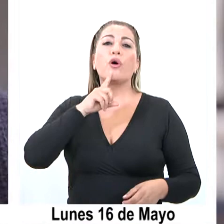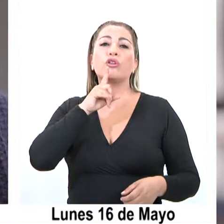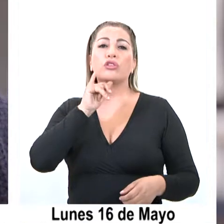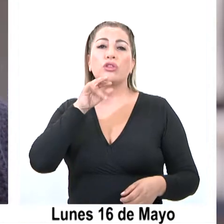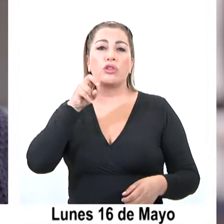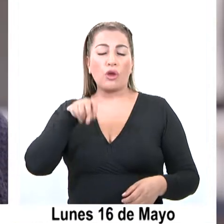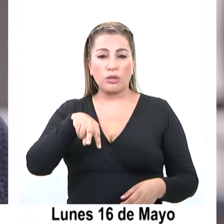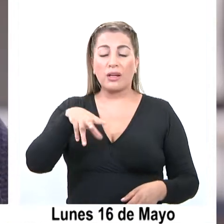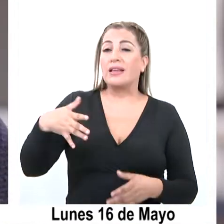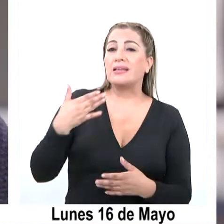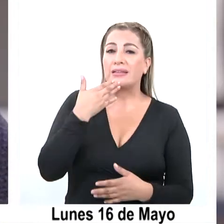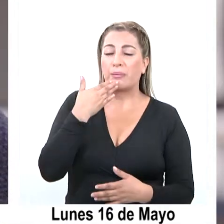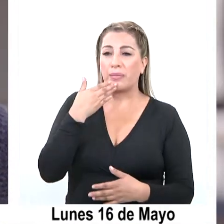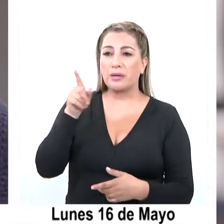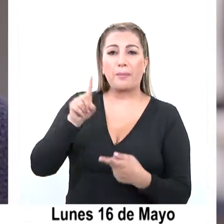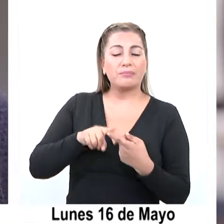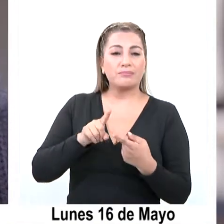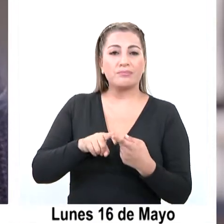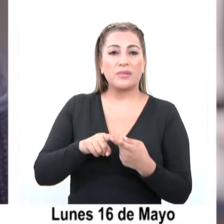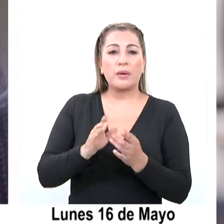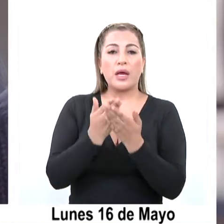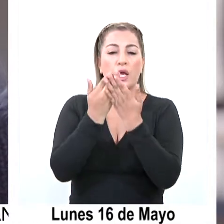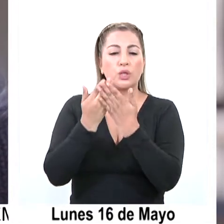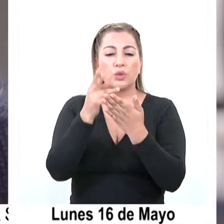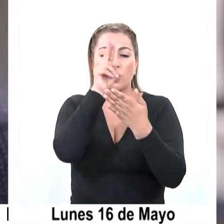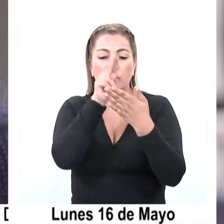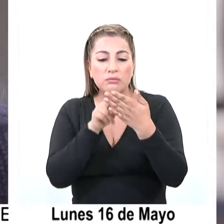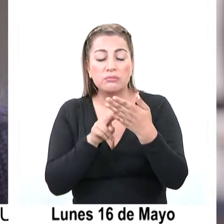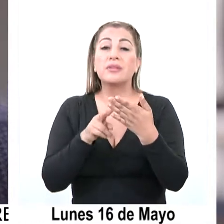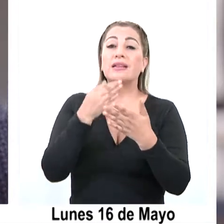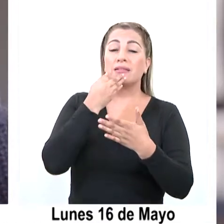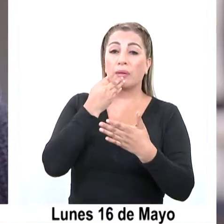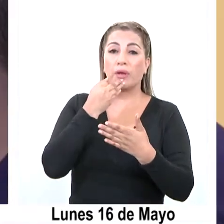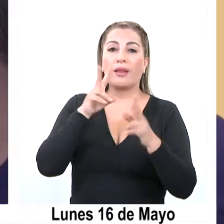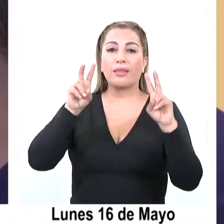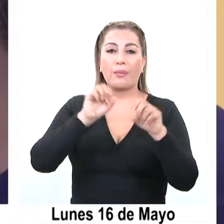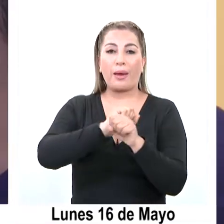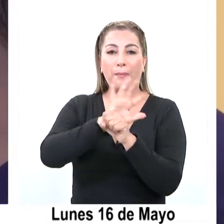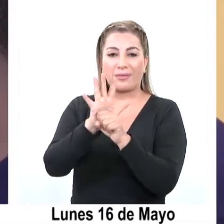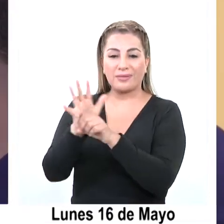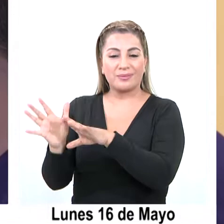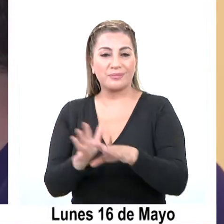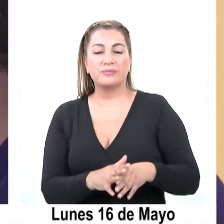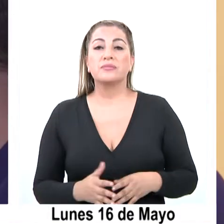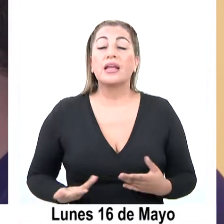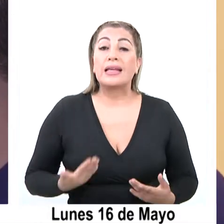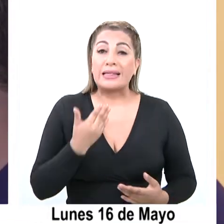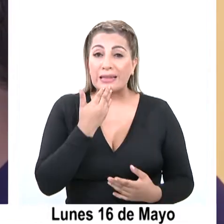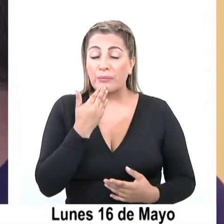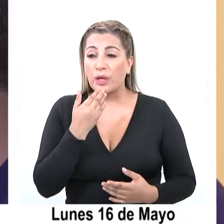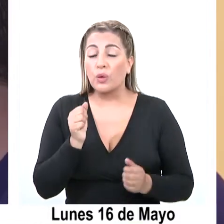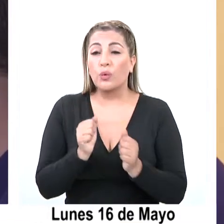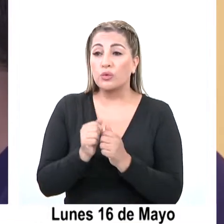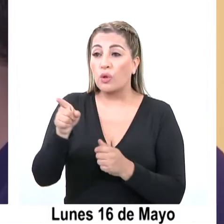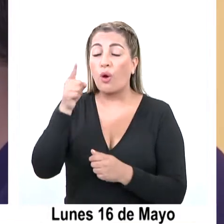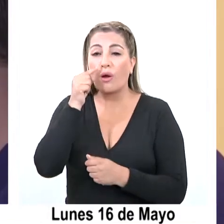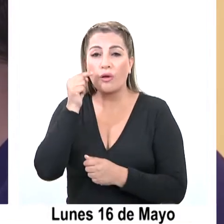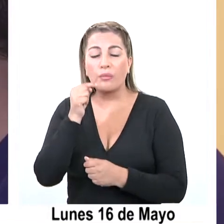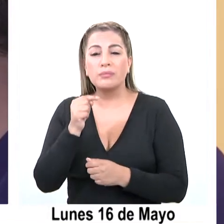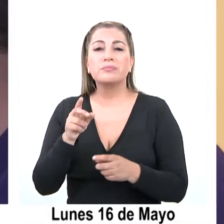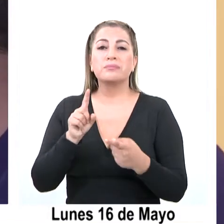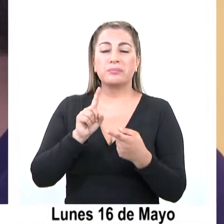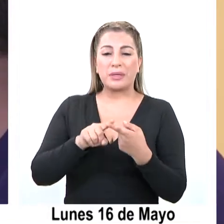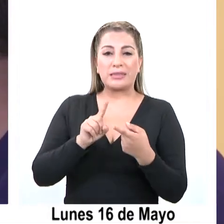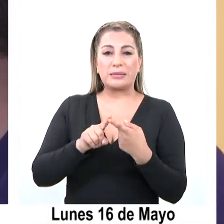que más participa Vicente, talleres de literatura, todo esto en pandemia. Junto a Vicente también participaron los